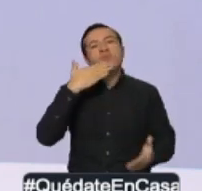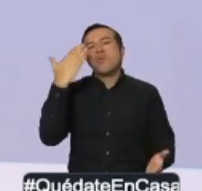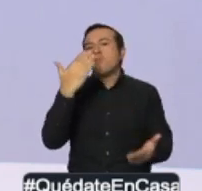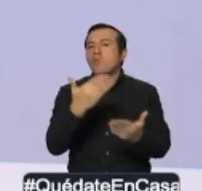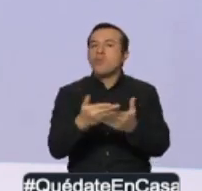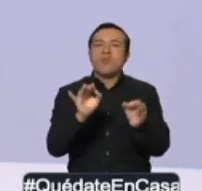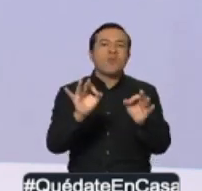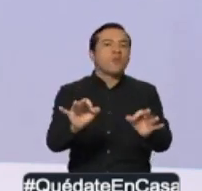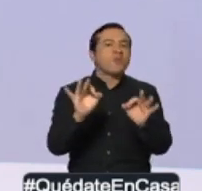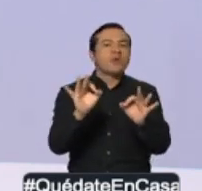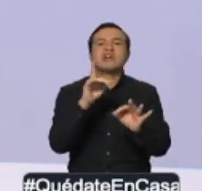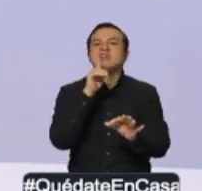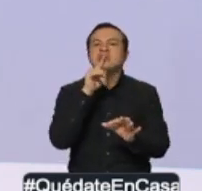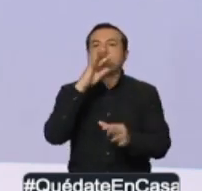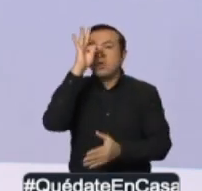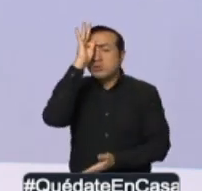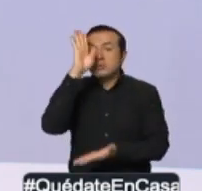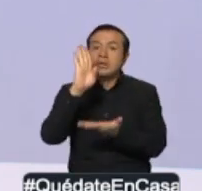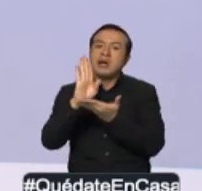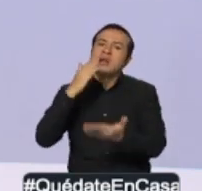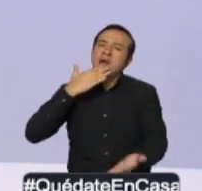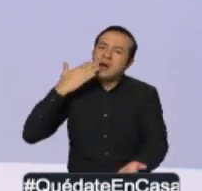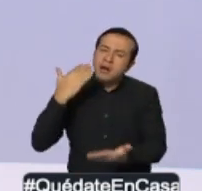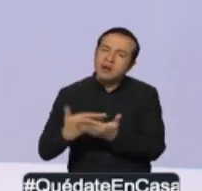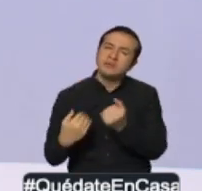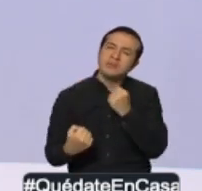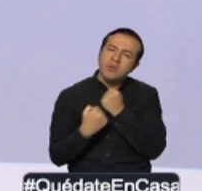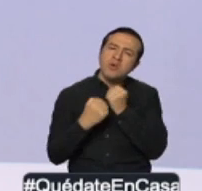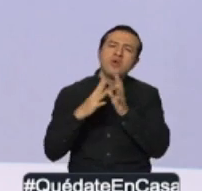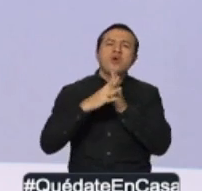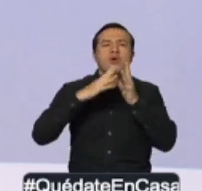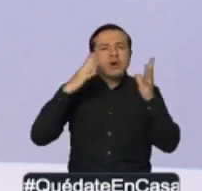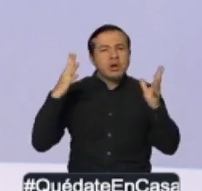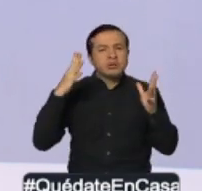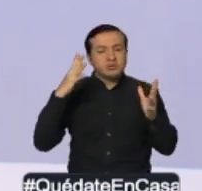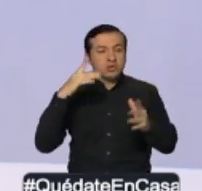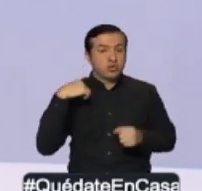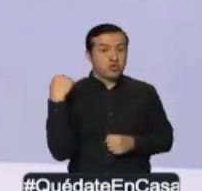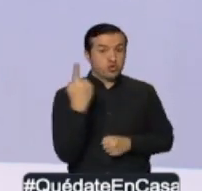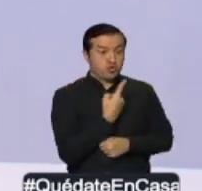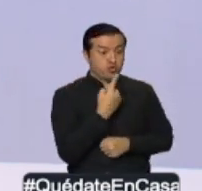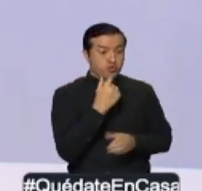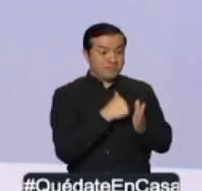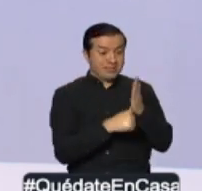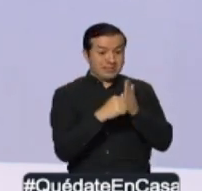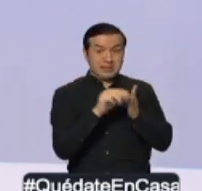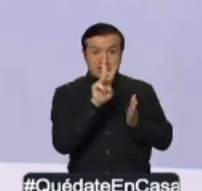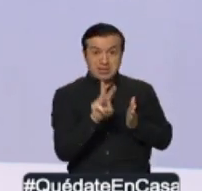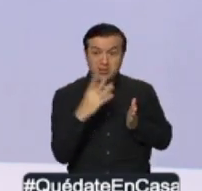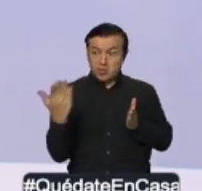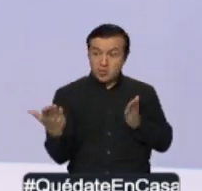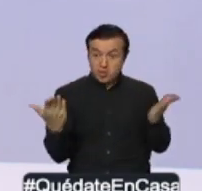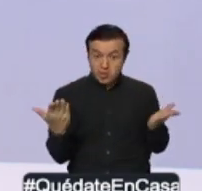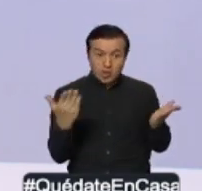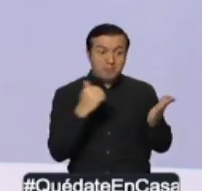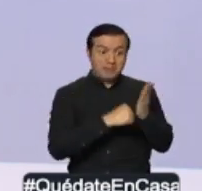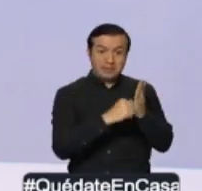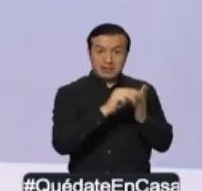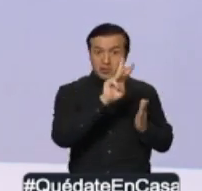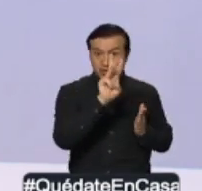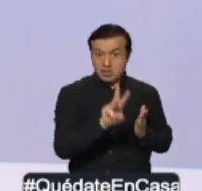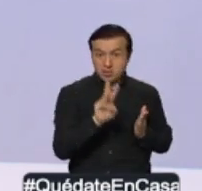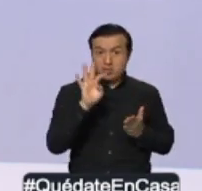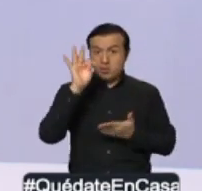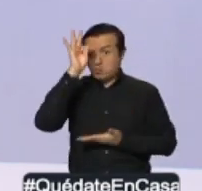compromiso del Instituto Ecuatoriano de Seguridad Social, que junto a nosotros como Ministerio de Salud estamos enfrentando la